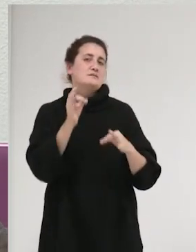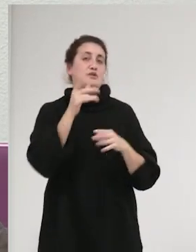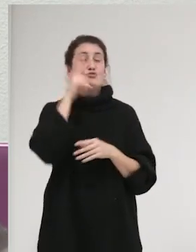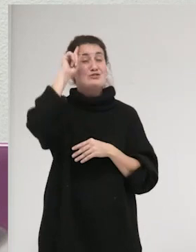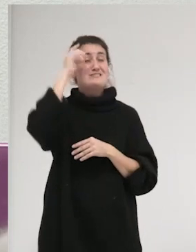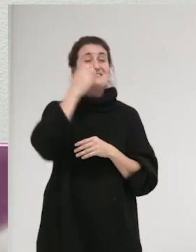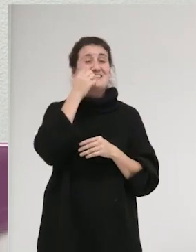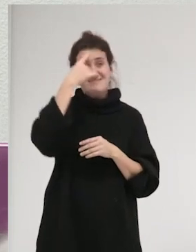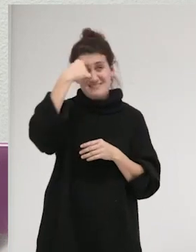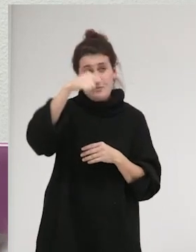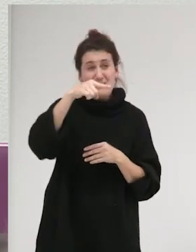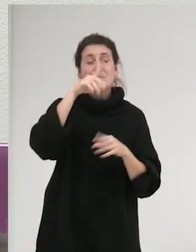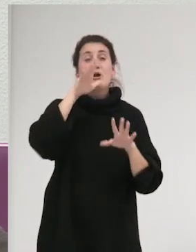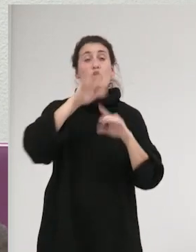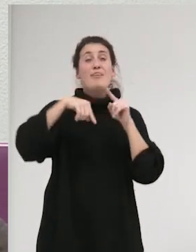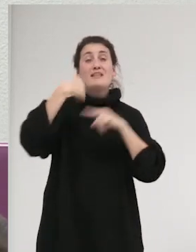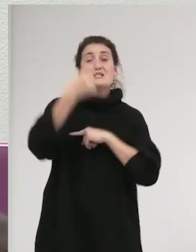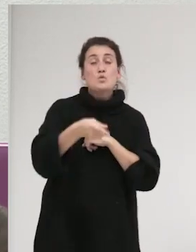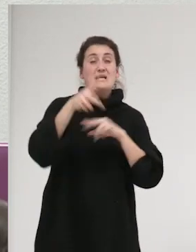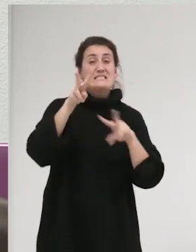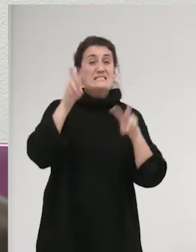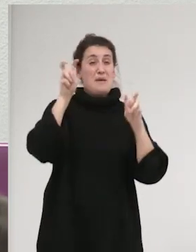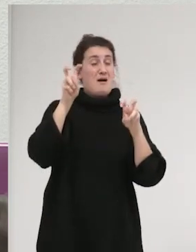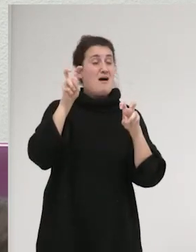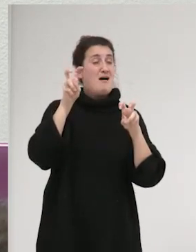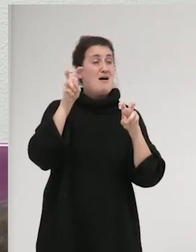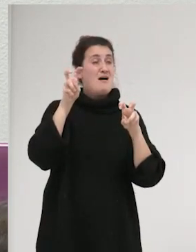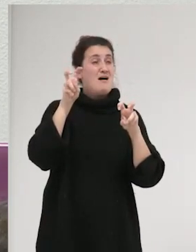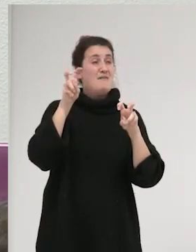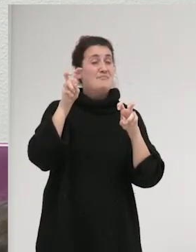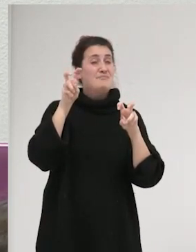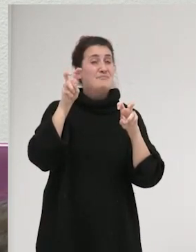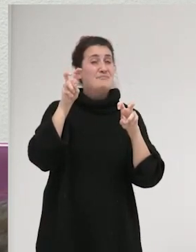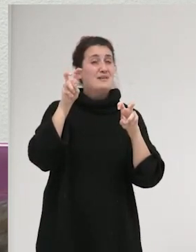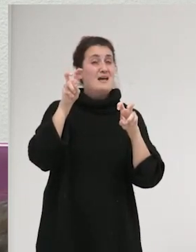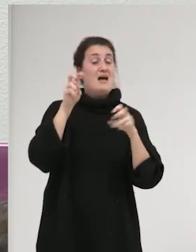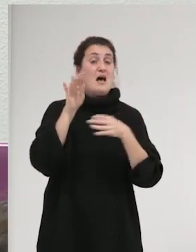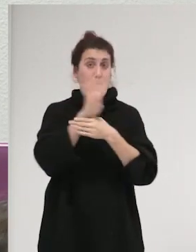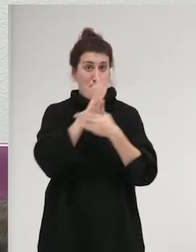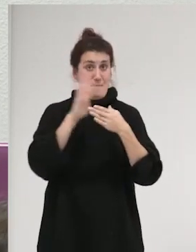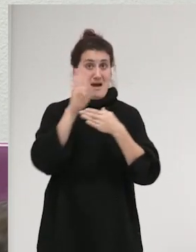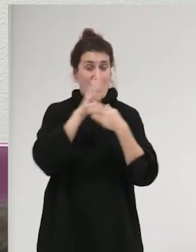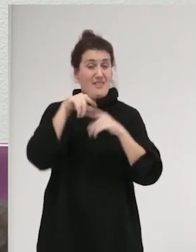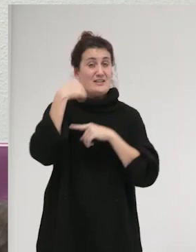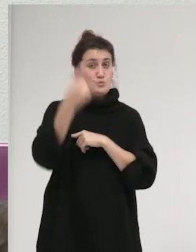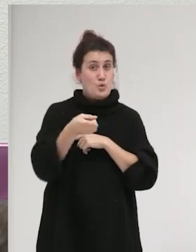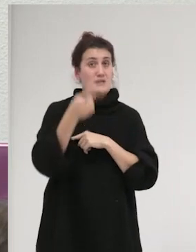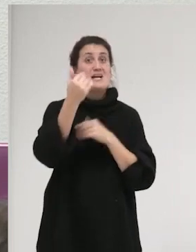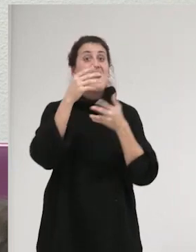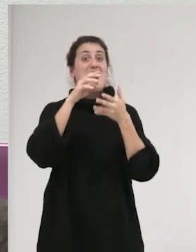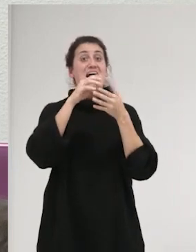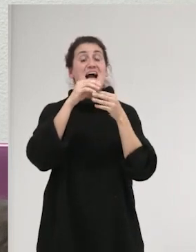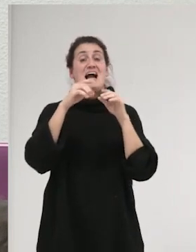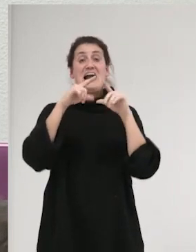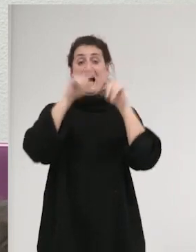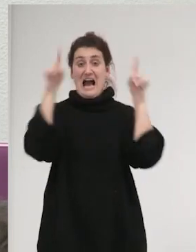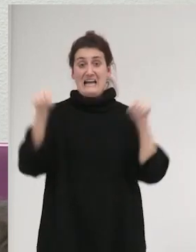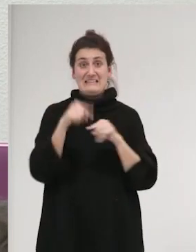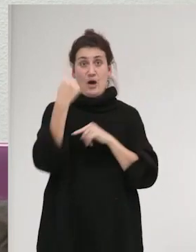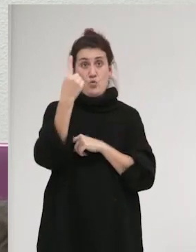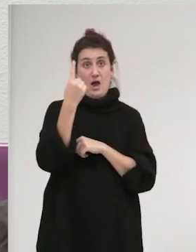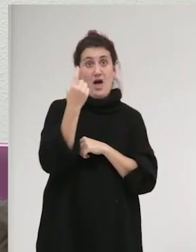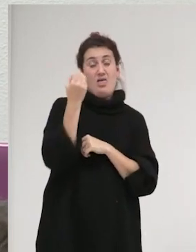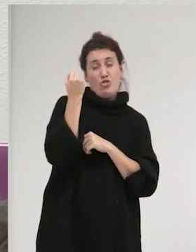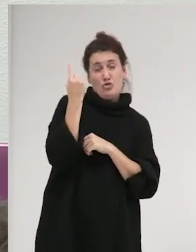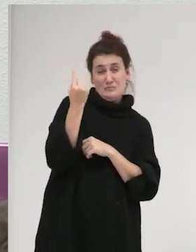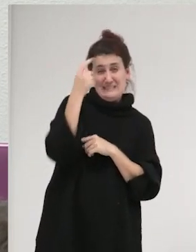enterasteis, pero después del caso también de La Manada, hubo una carta de 2.000 psicólogos en la